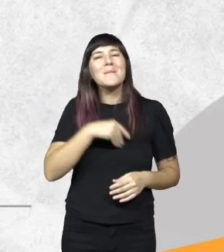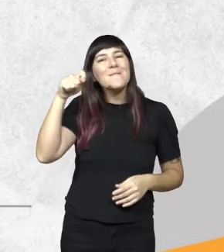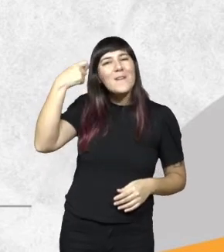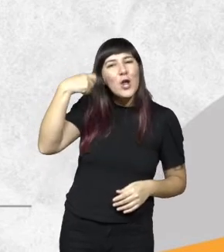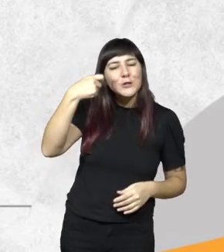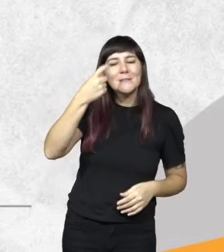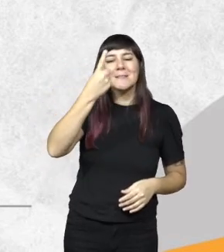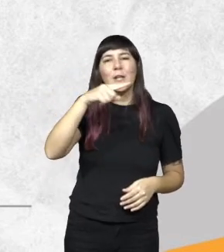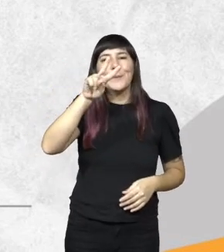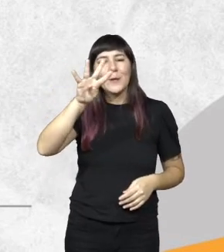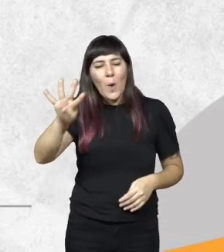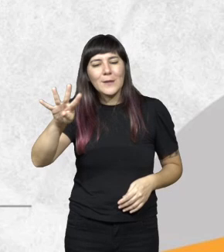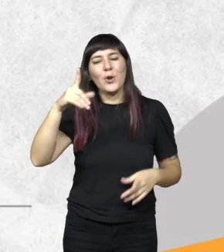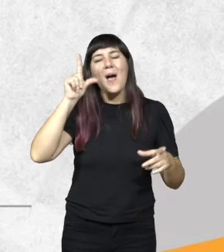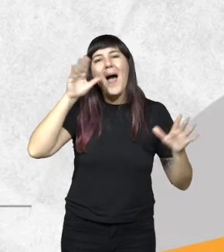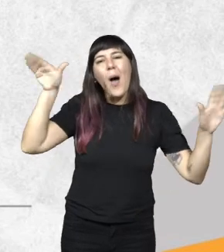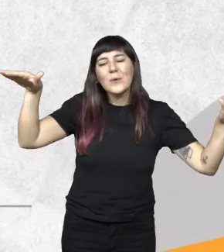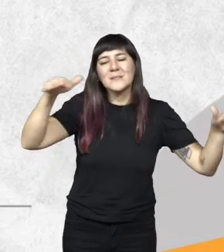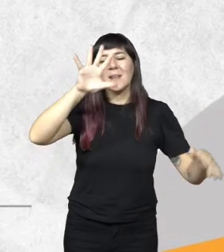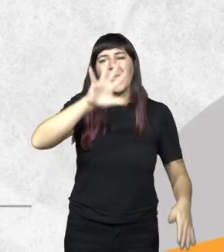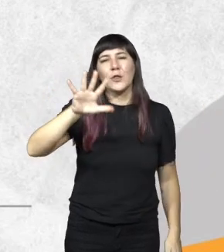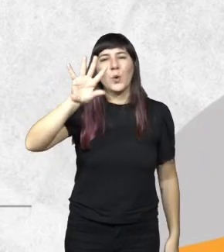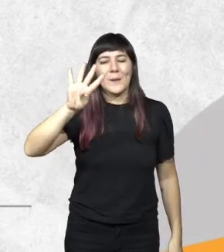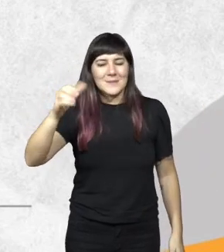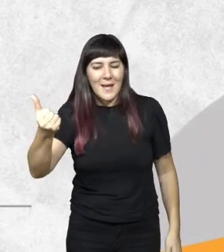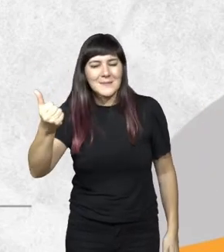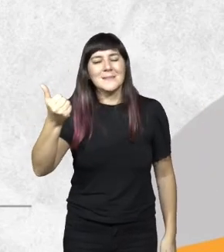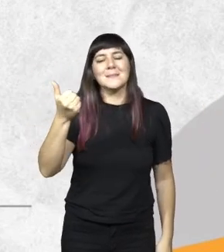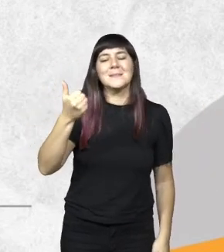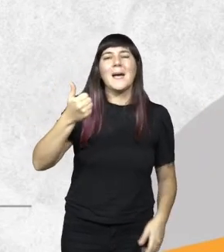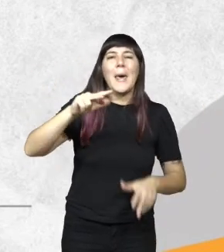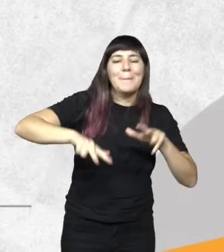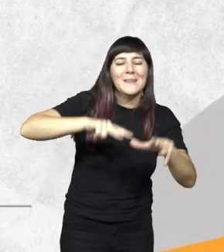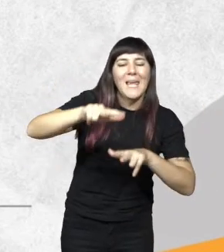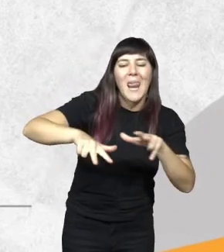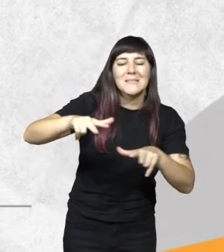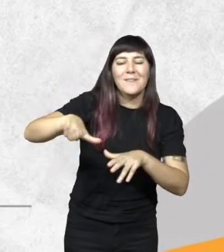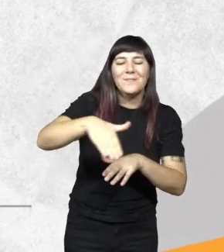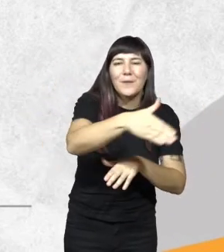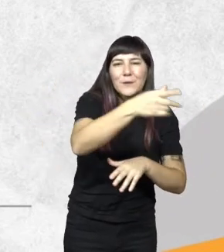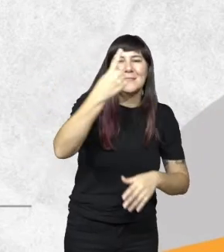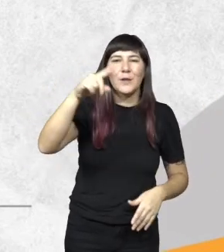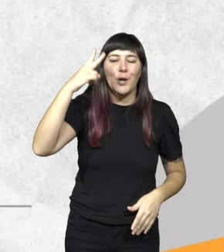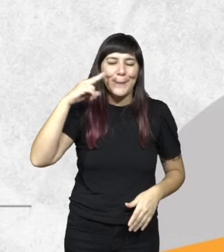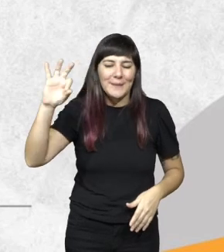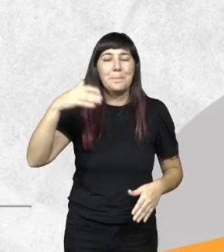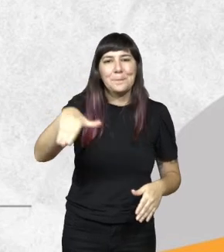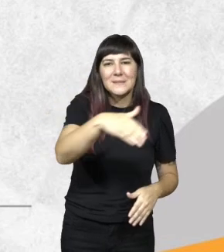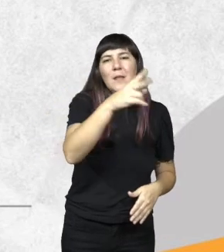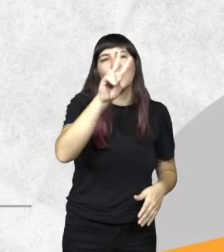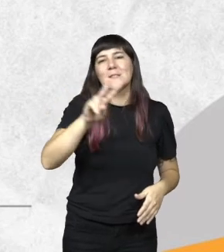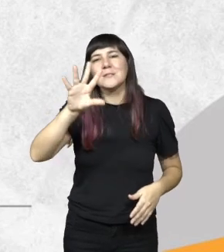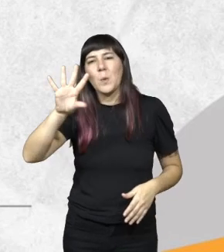124 aves 546 reptiles y anfibios 190 peces 274